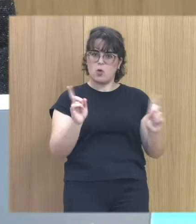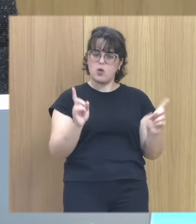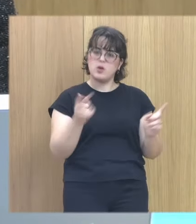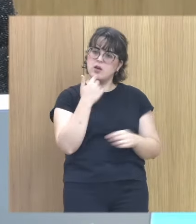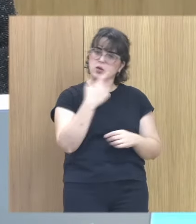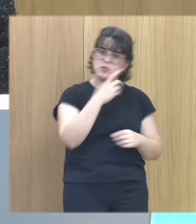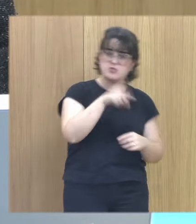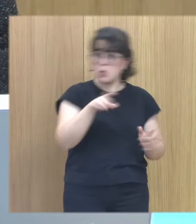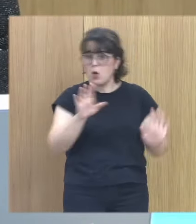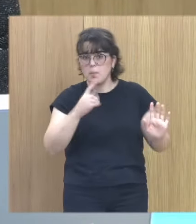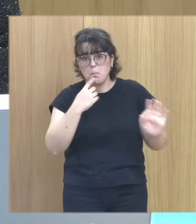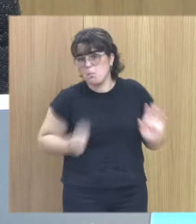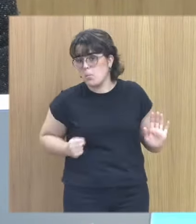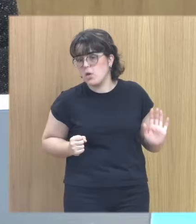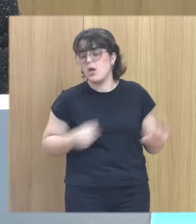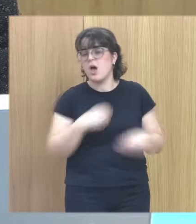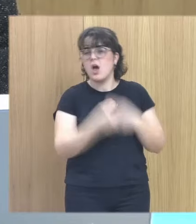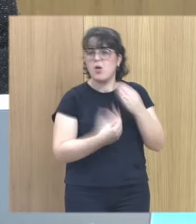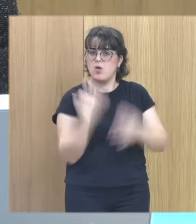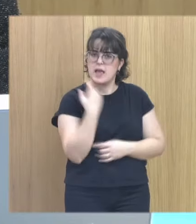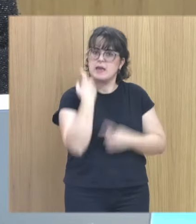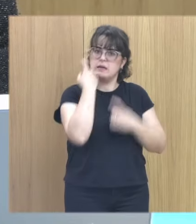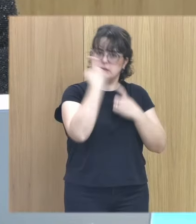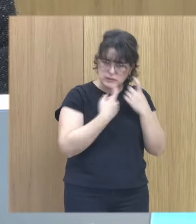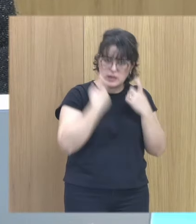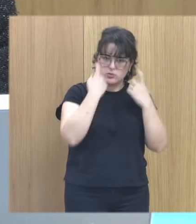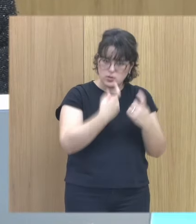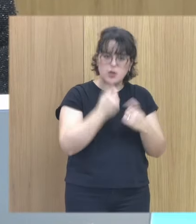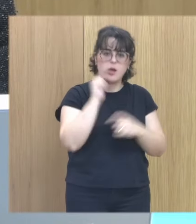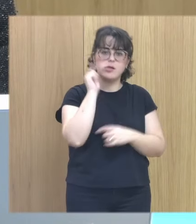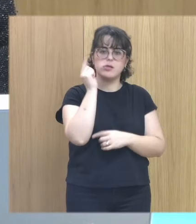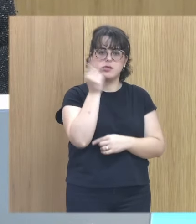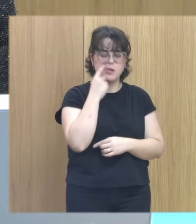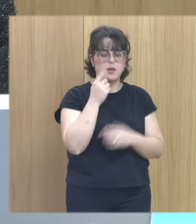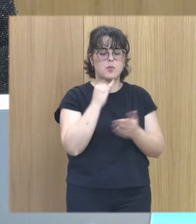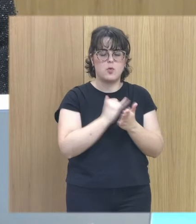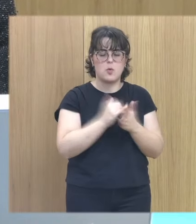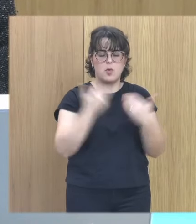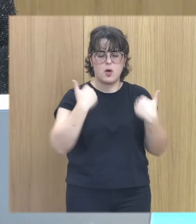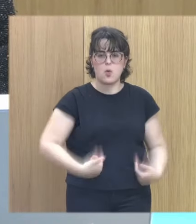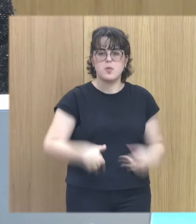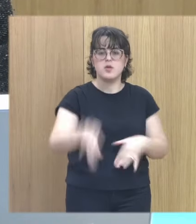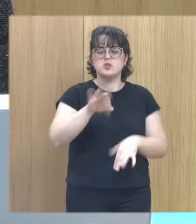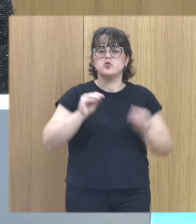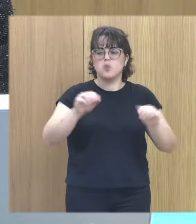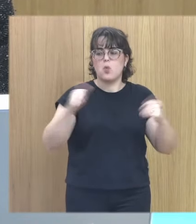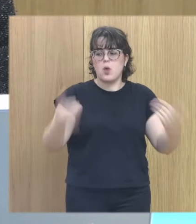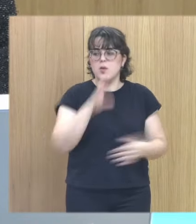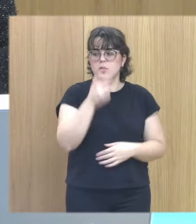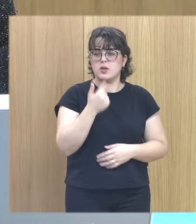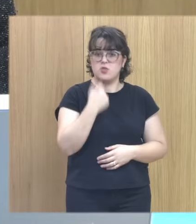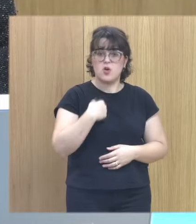no les digo no lo que hago es tratar de que testen a nivel corporal su decisión porque no creo que deba